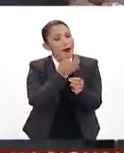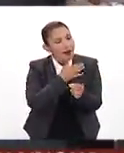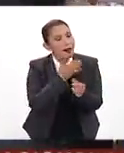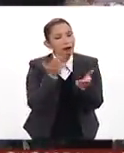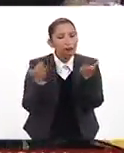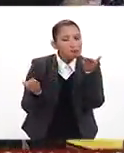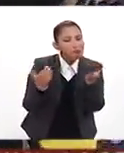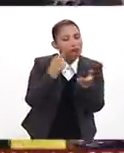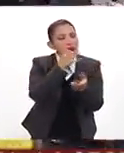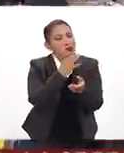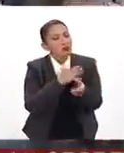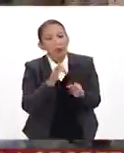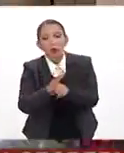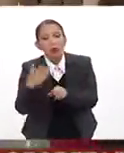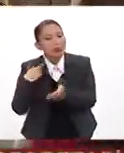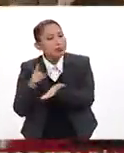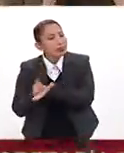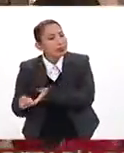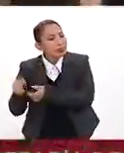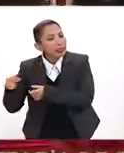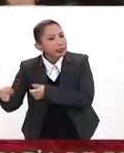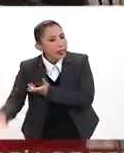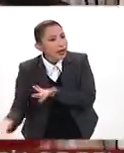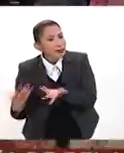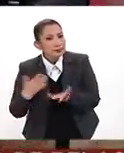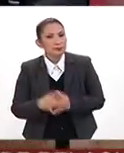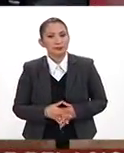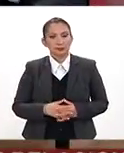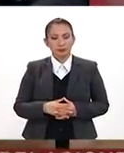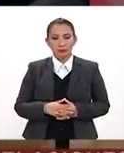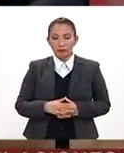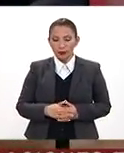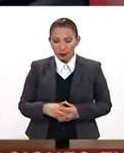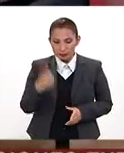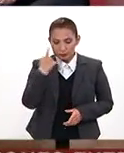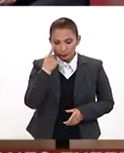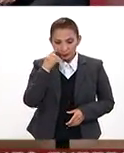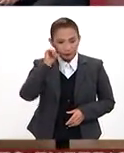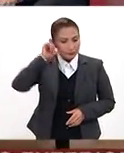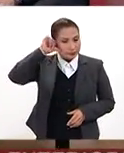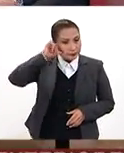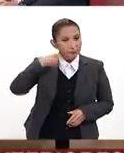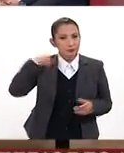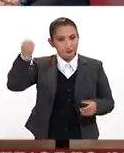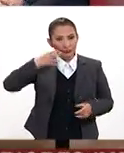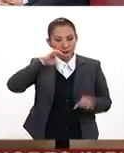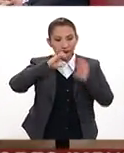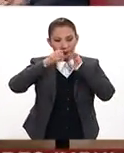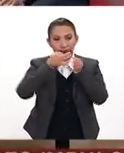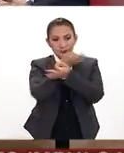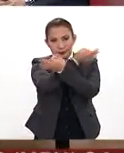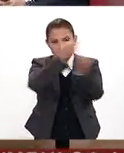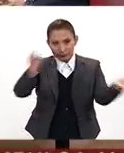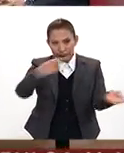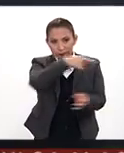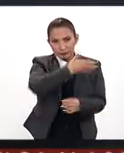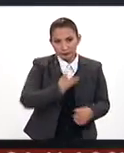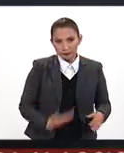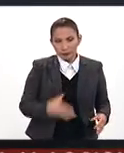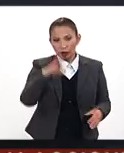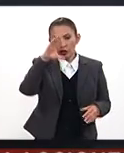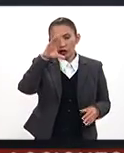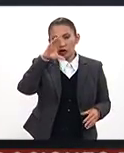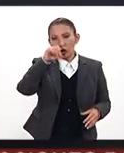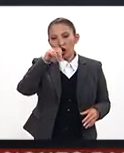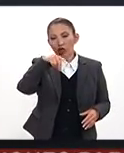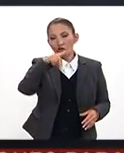comparativa? ¿Cuáles son estas posibilidades? Mira, ayer se dio una conferencia de prensa por parte del presidente de